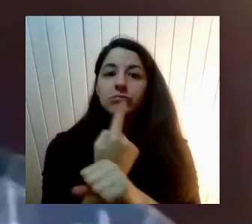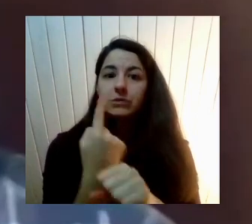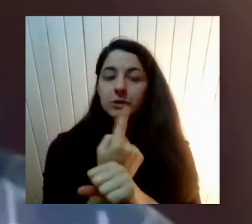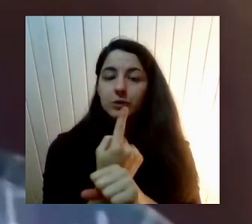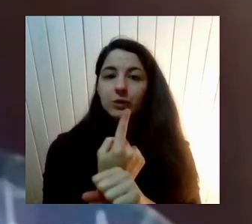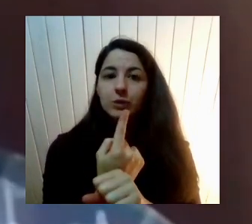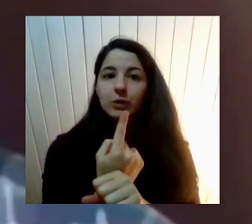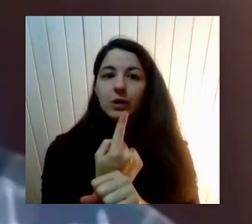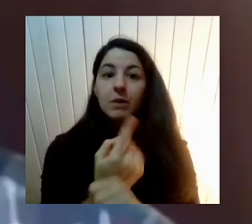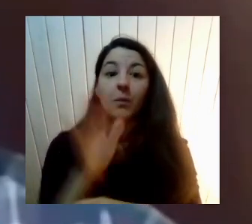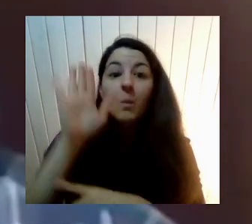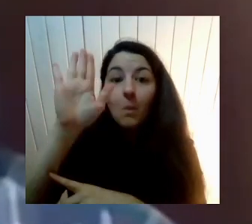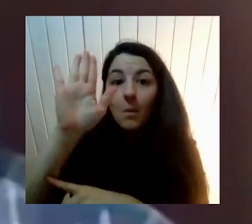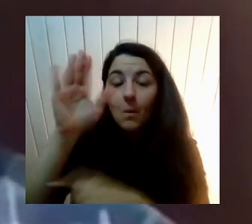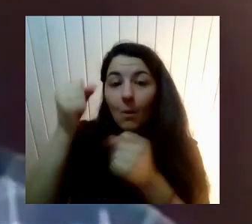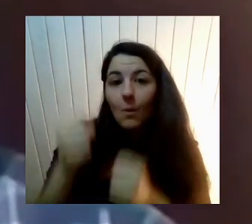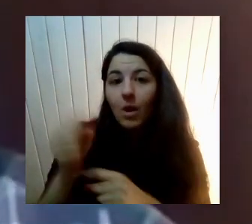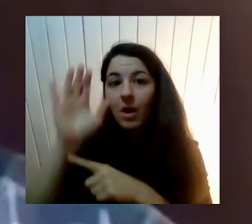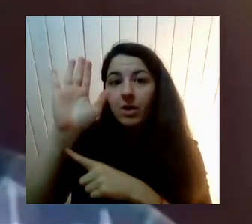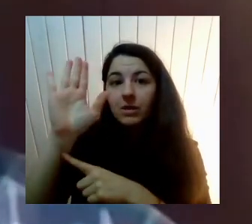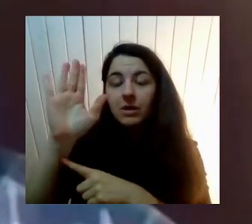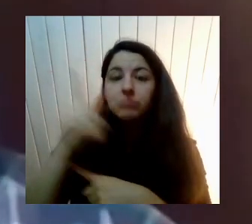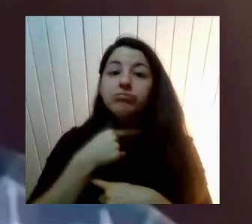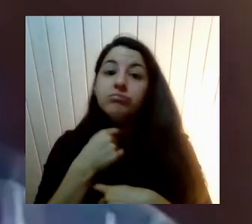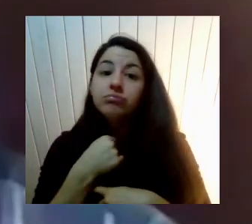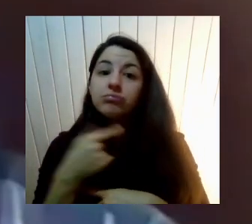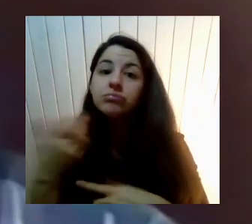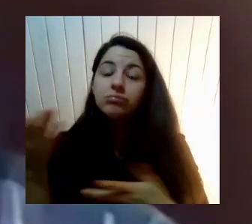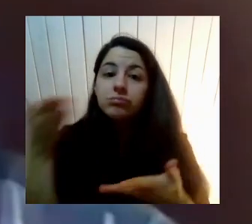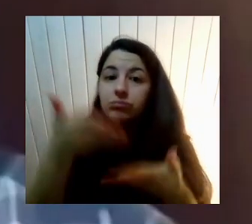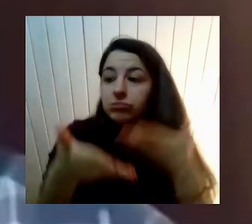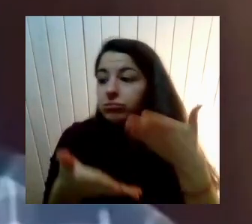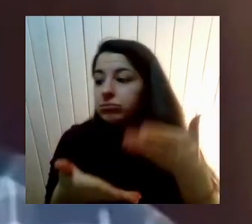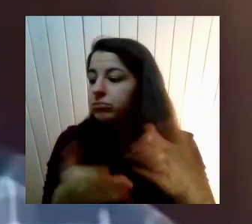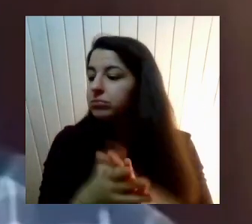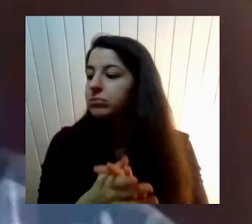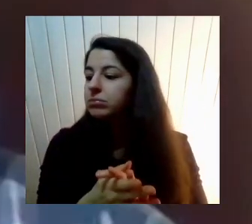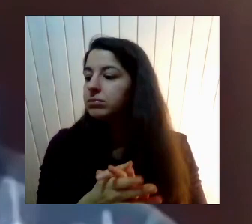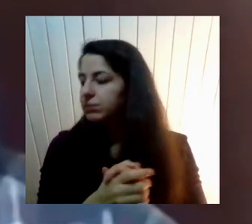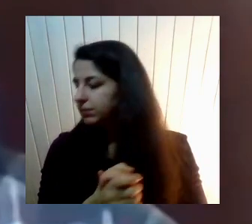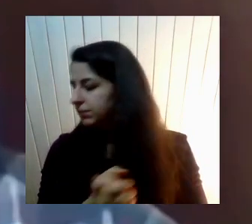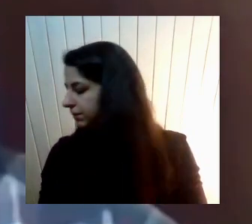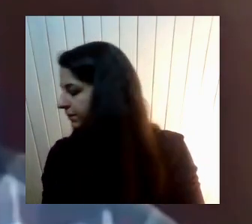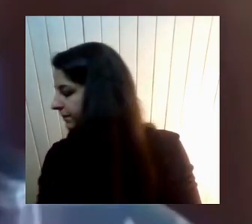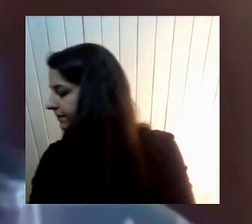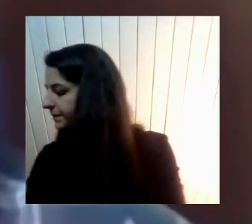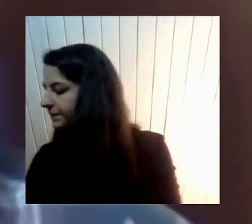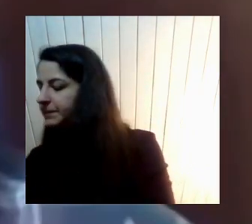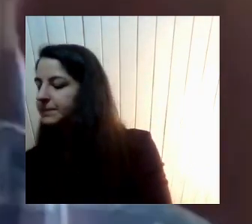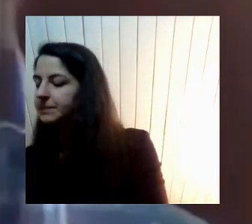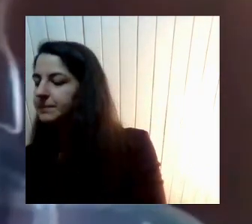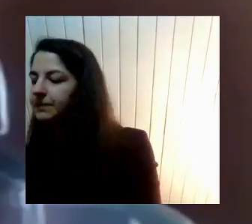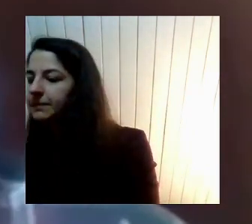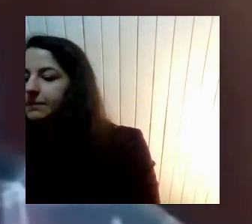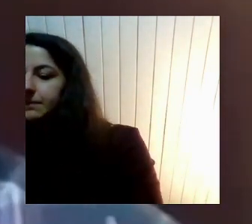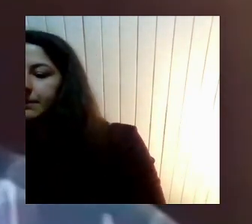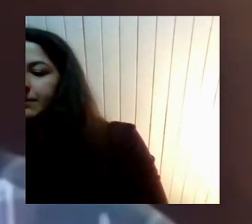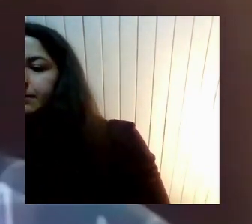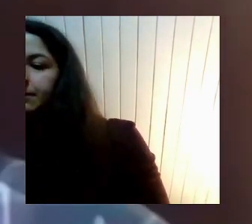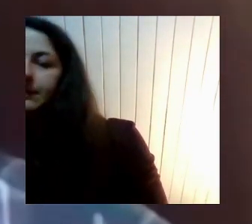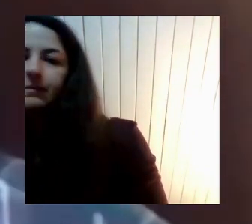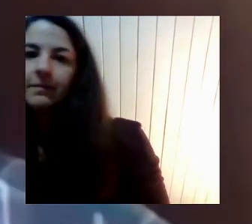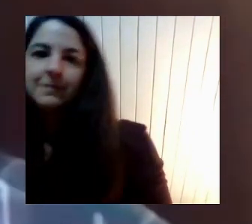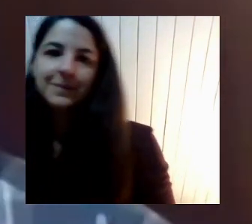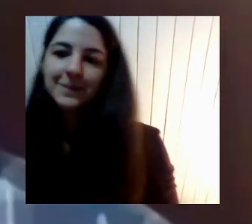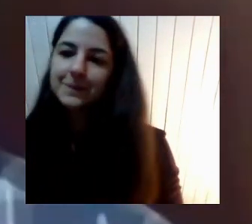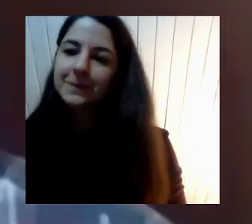ir levantando La mano Igual quienes quieran Participar O hacer alguna intervención Abajo En la barra De participantes Ustedes pueden ir Levantando la mano